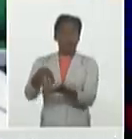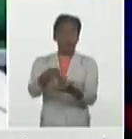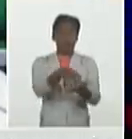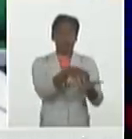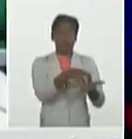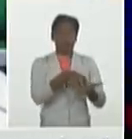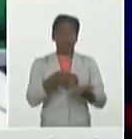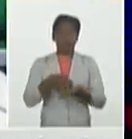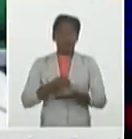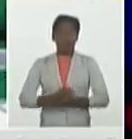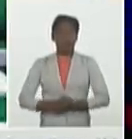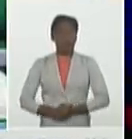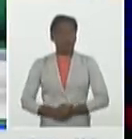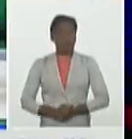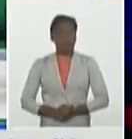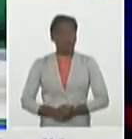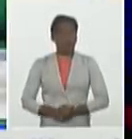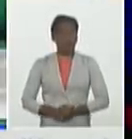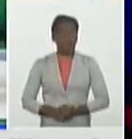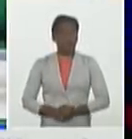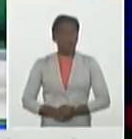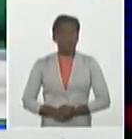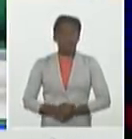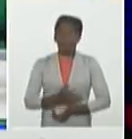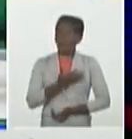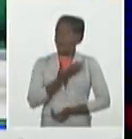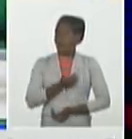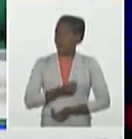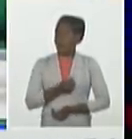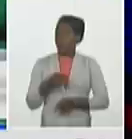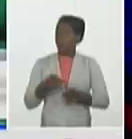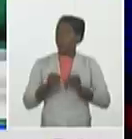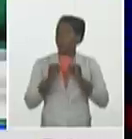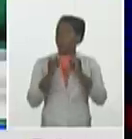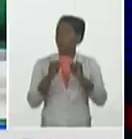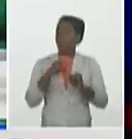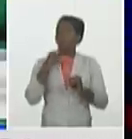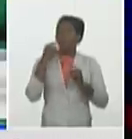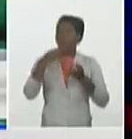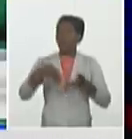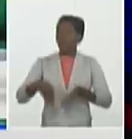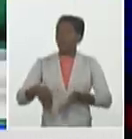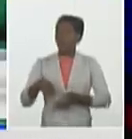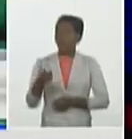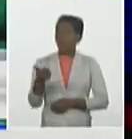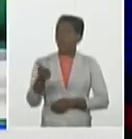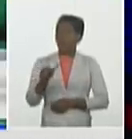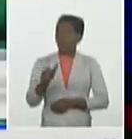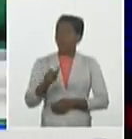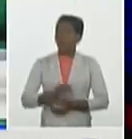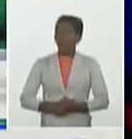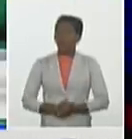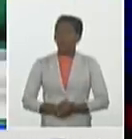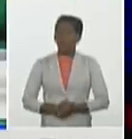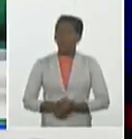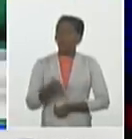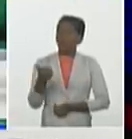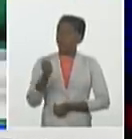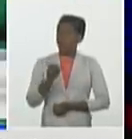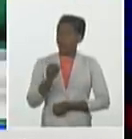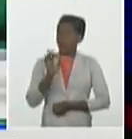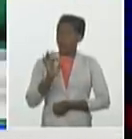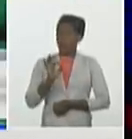el día de hoy tener que informar el fallecimiento de 10 personas en nuestro país, todos contactos de casos confirmados,